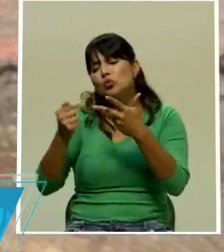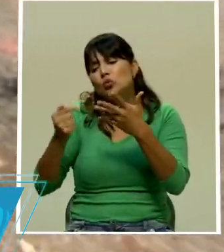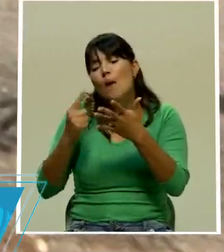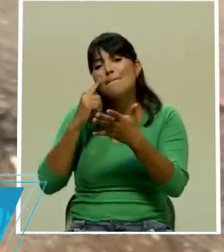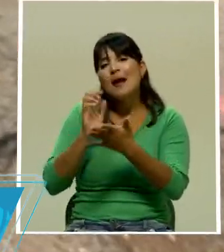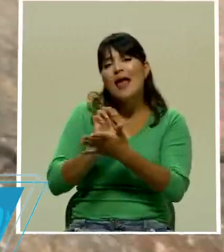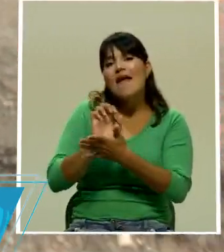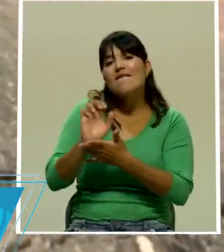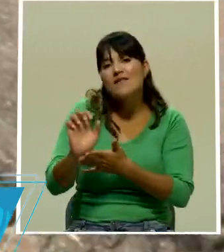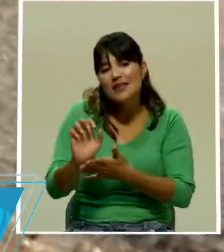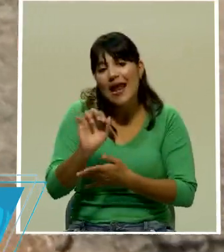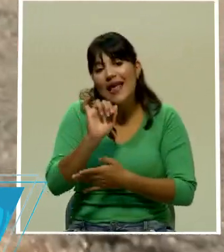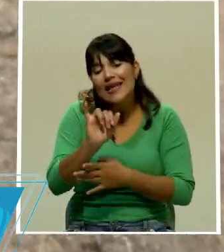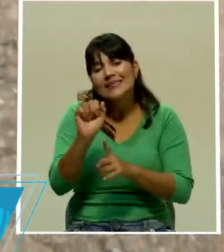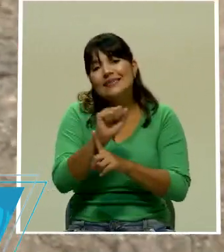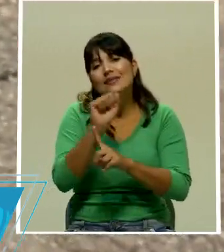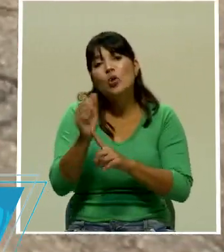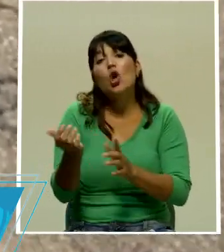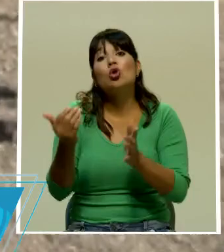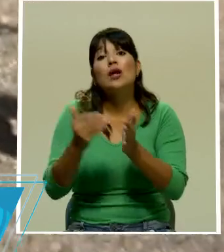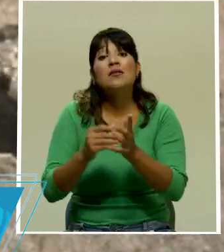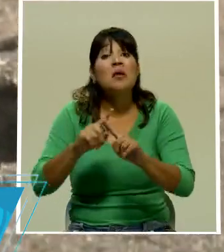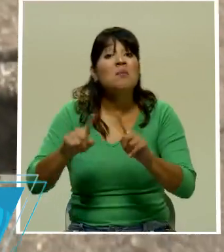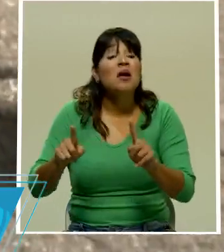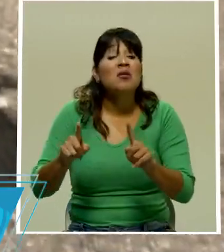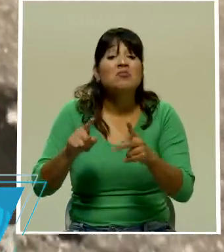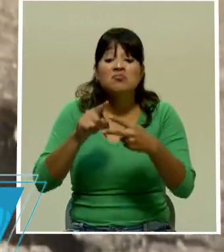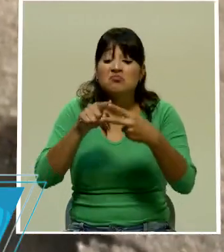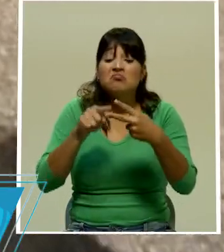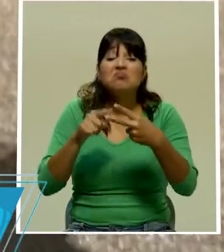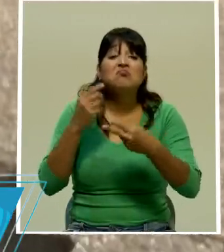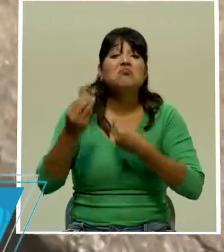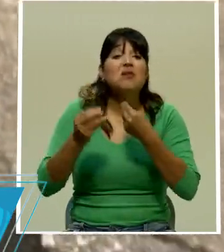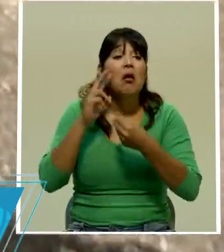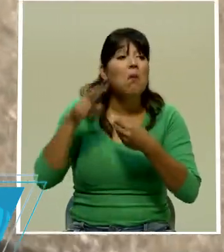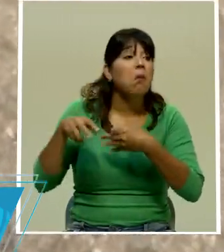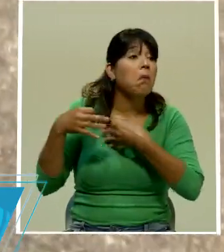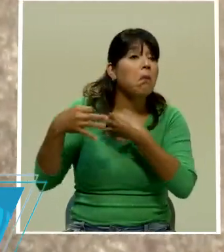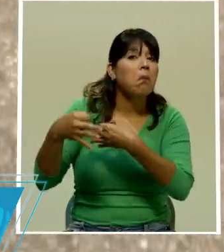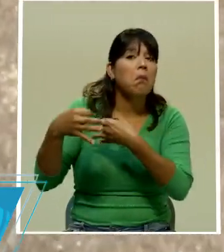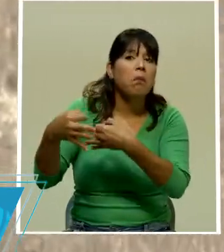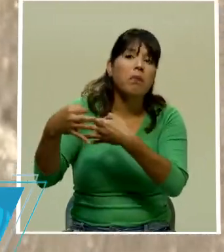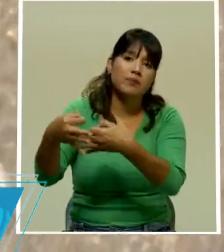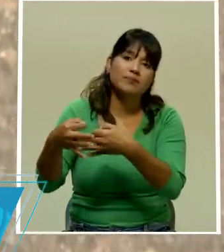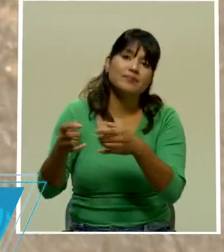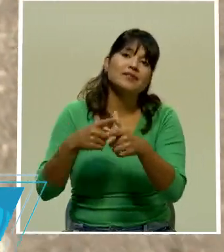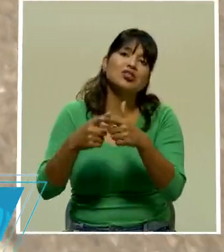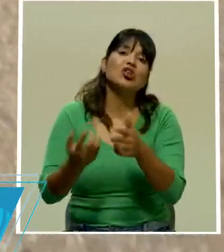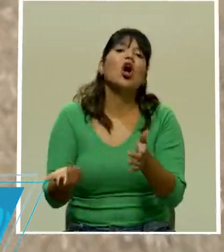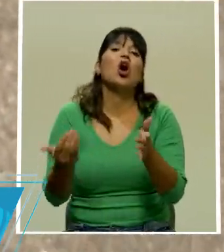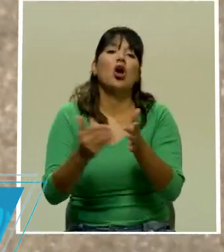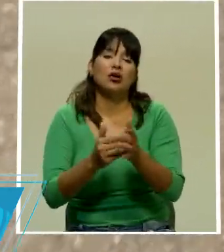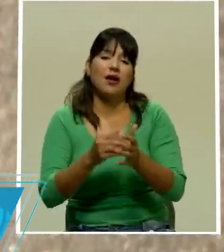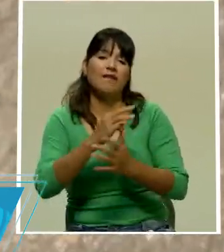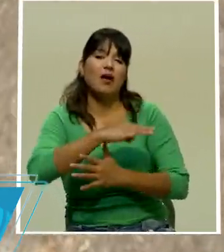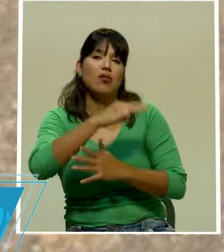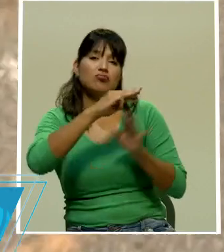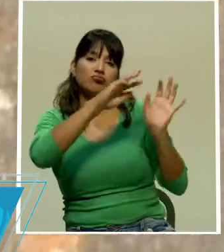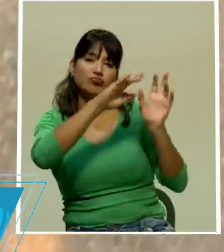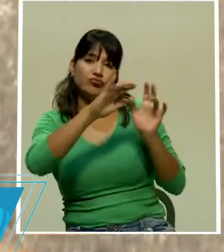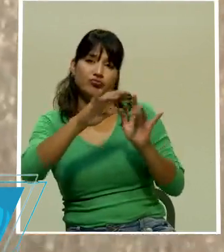lastimosamente los vecinos viviendo en este momento. ¿Hace cuánto tal vez ustedes no reciben por parte de la